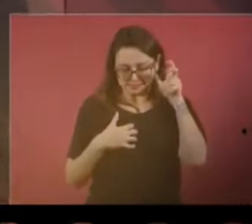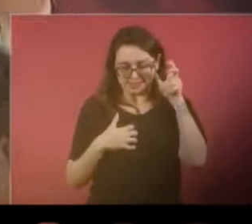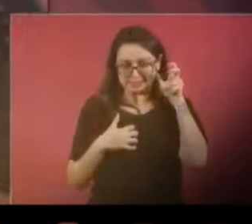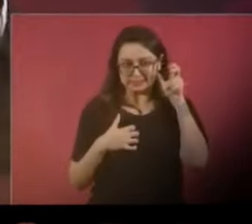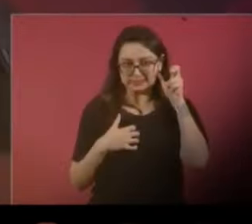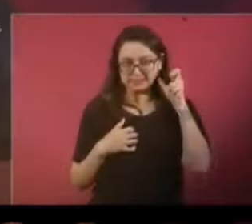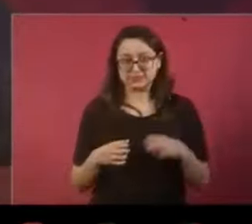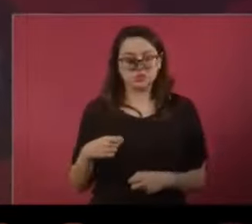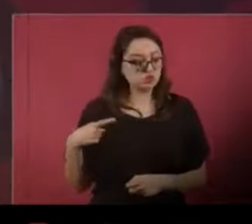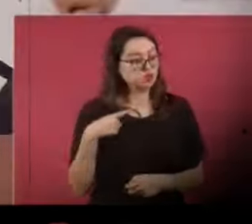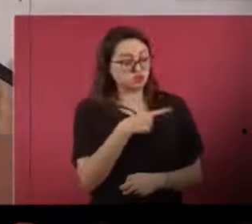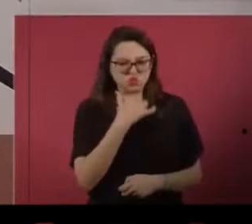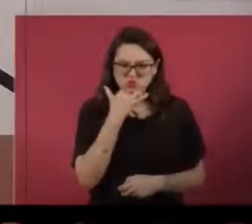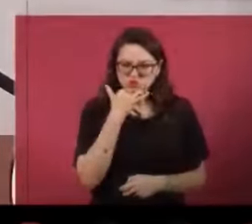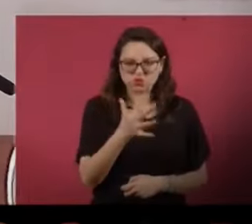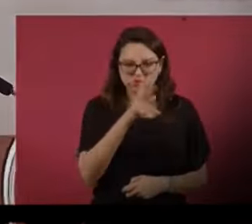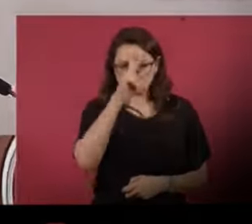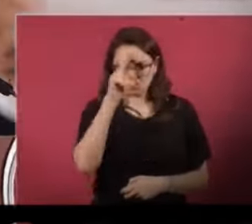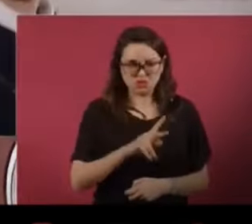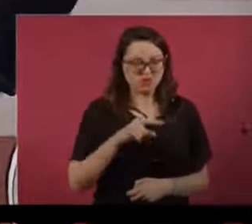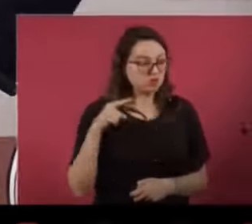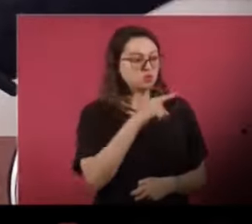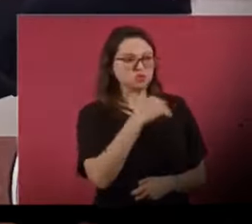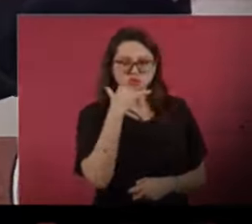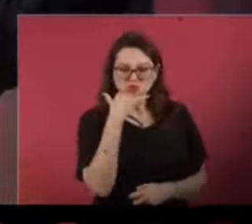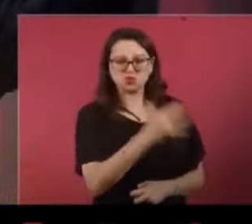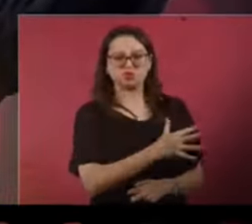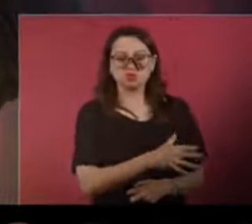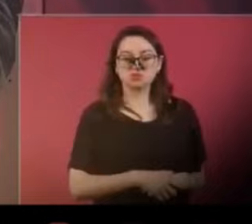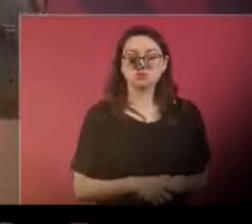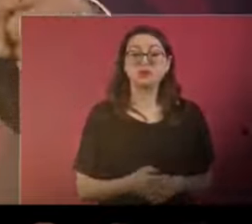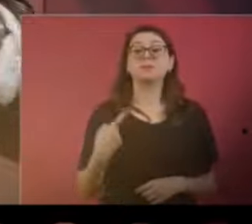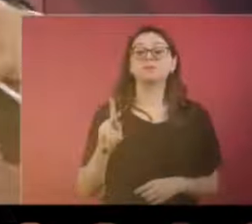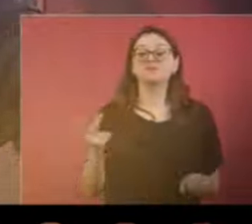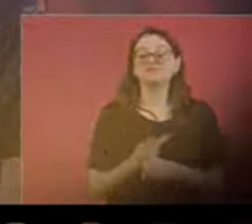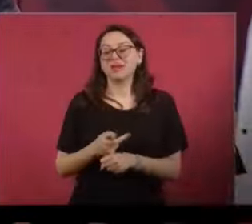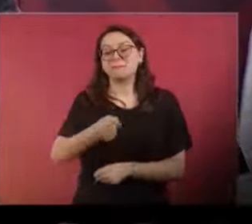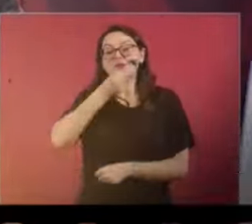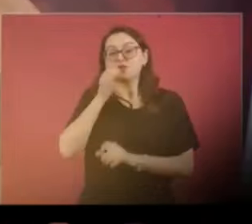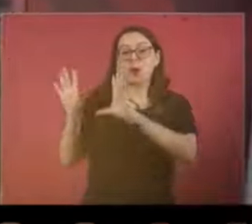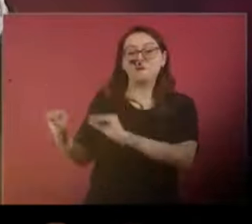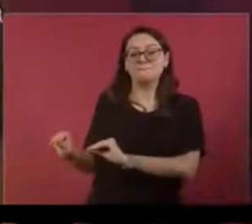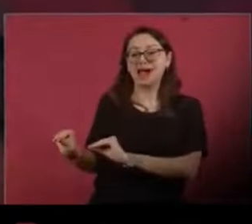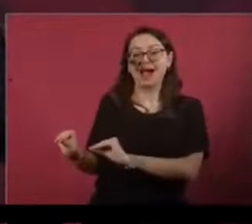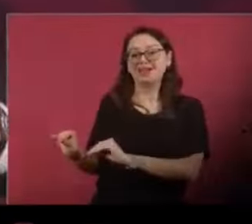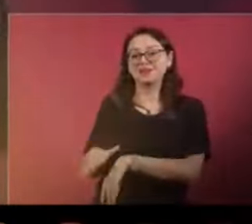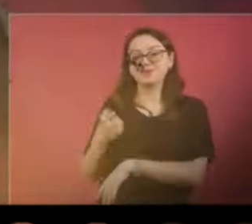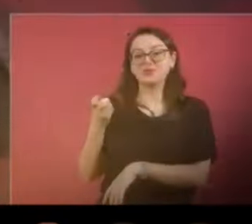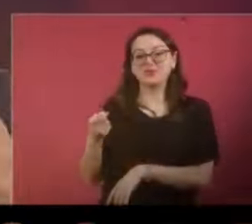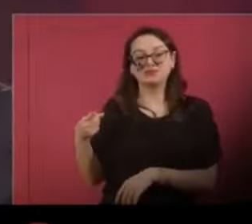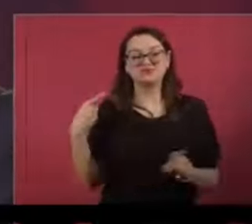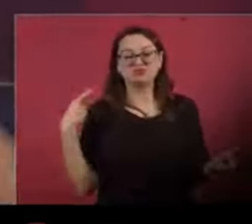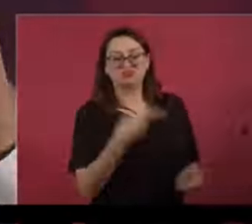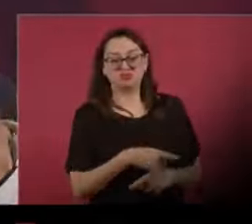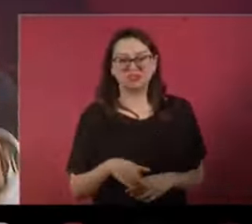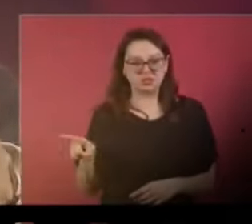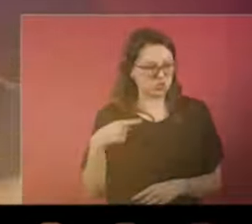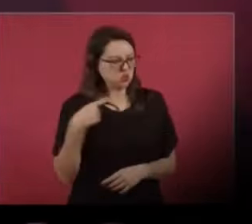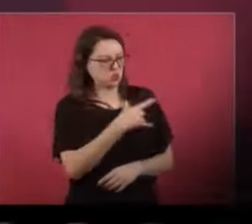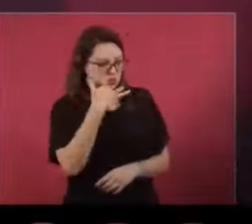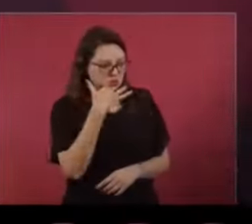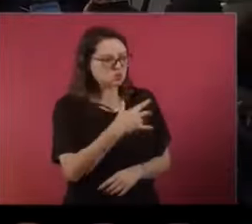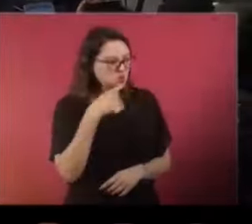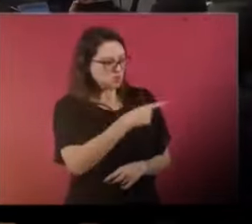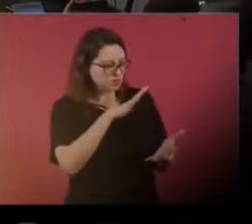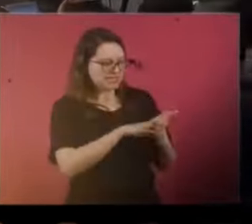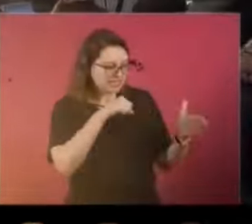El corrupto eres tú, que le gritaba, no salió por lo del micrófono. El corrupto eres tú, el que tienes que ir a la cárcel, eres tú.